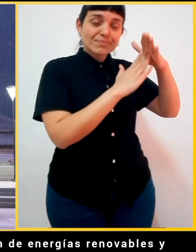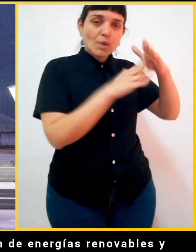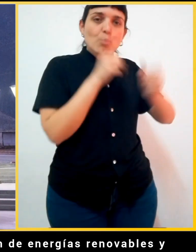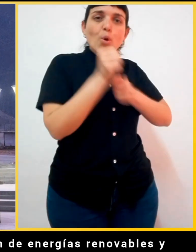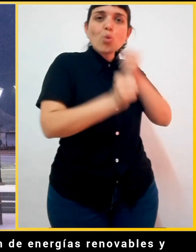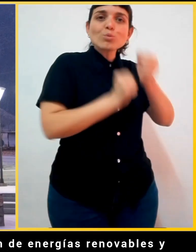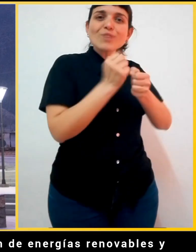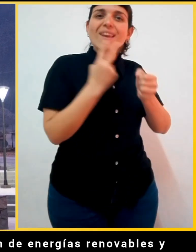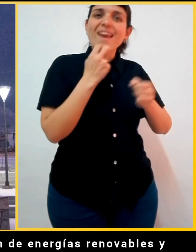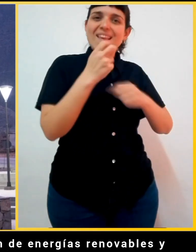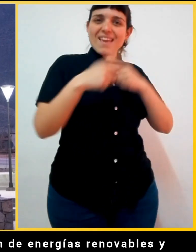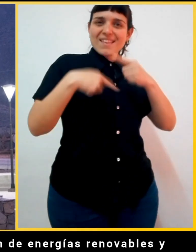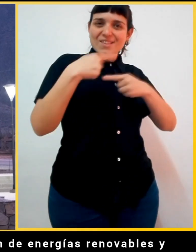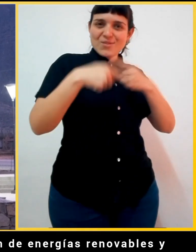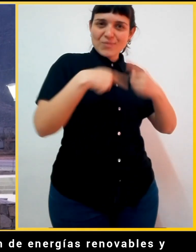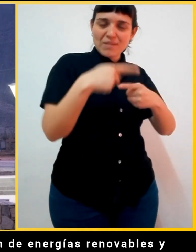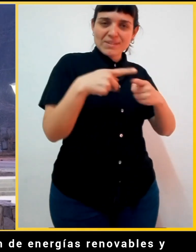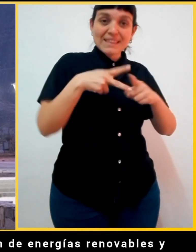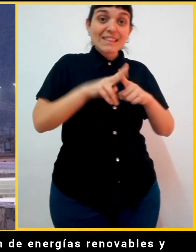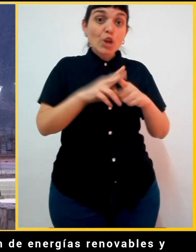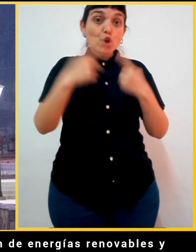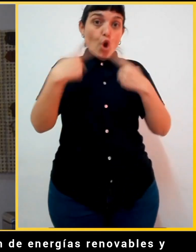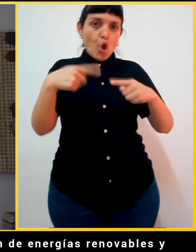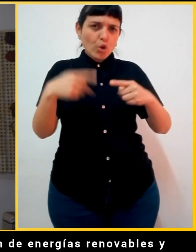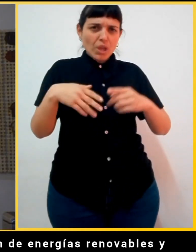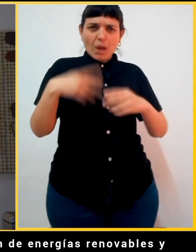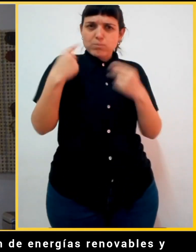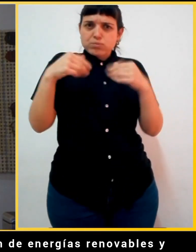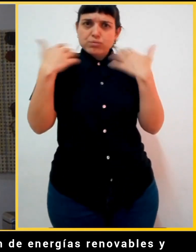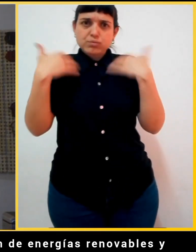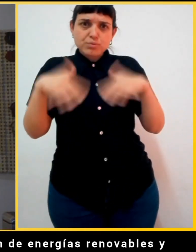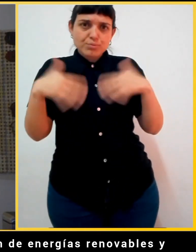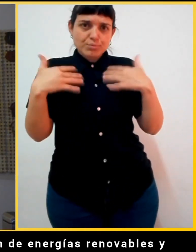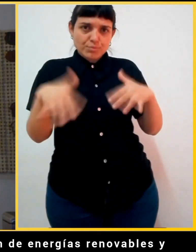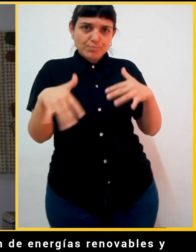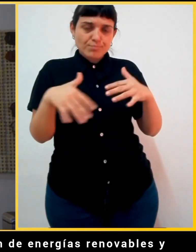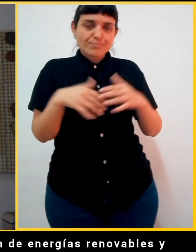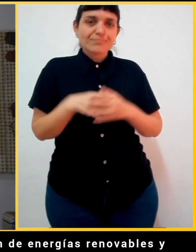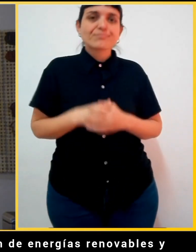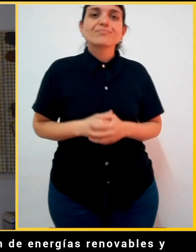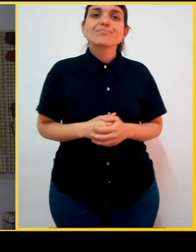producción de energías renovables y tecnología de alta calidad.